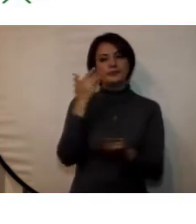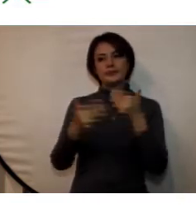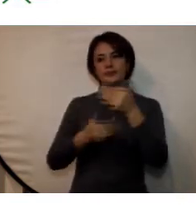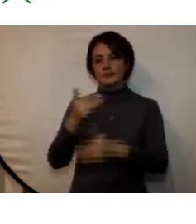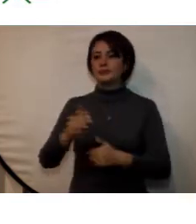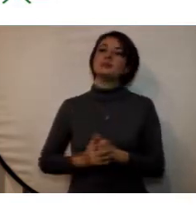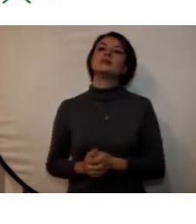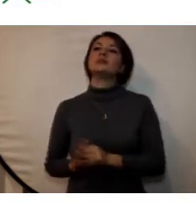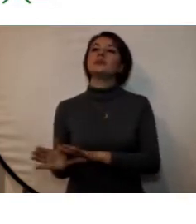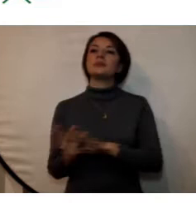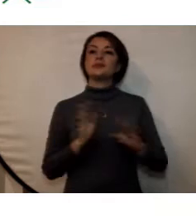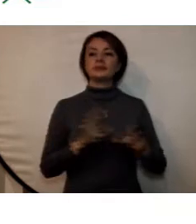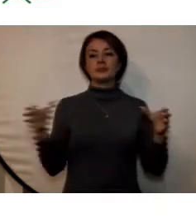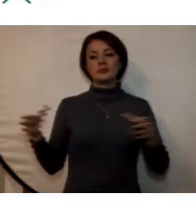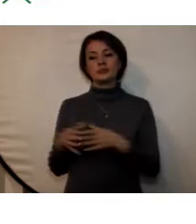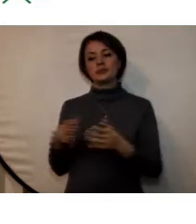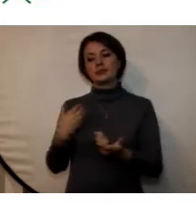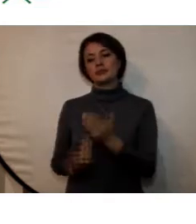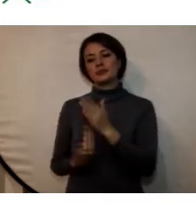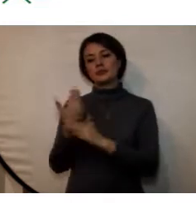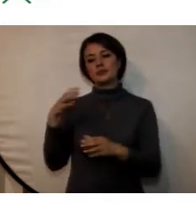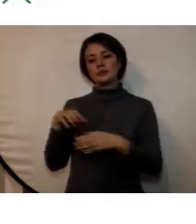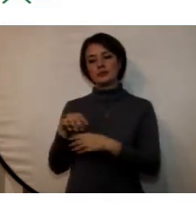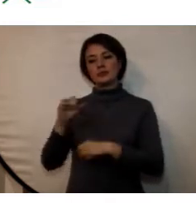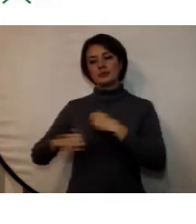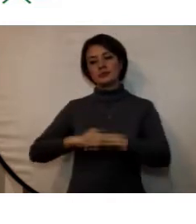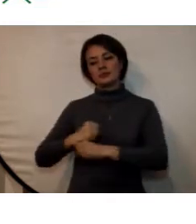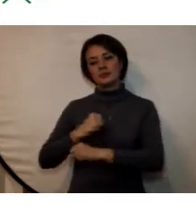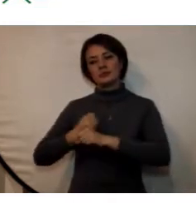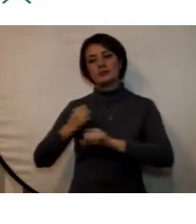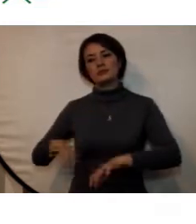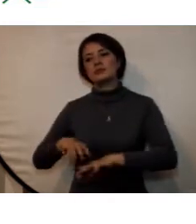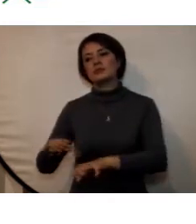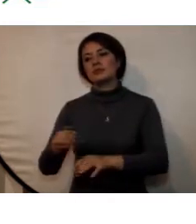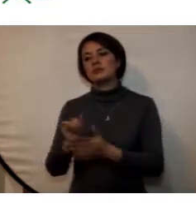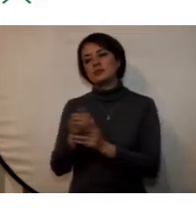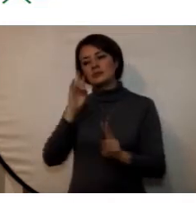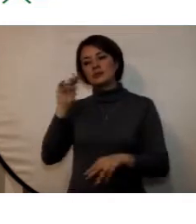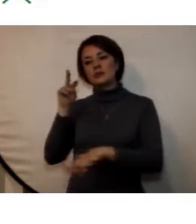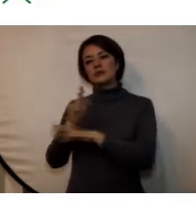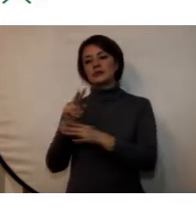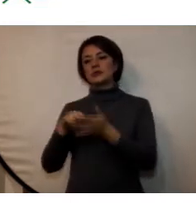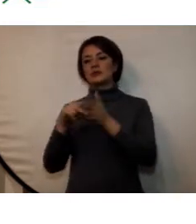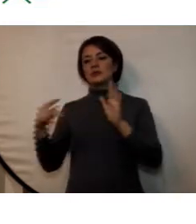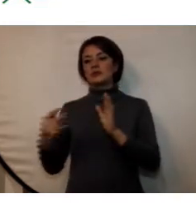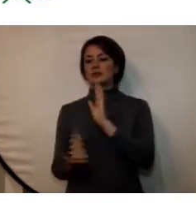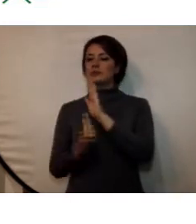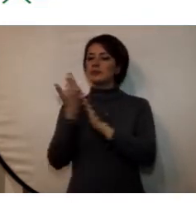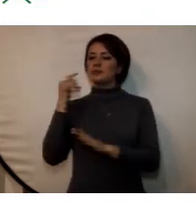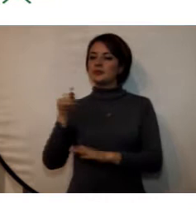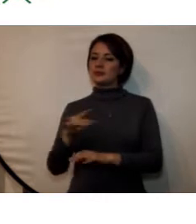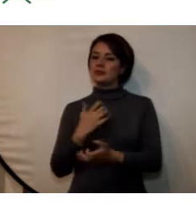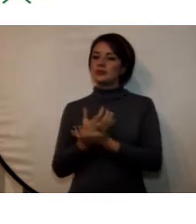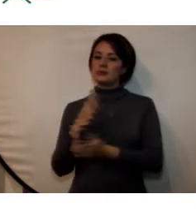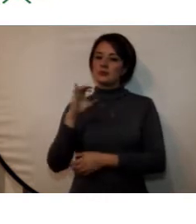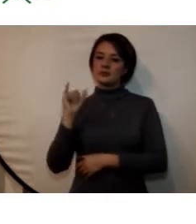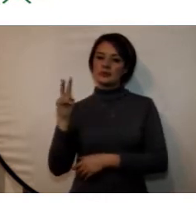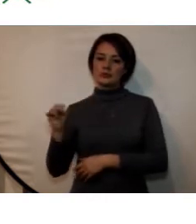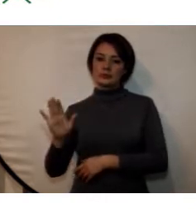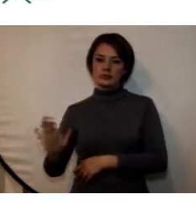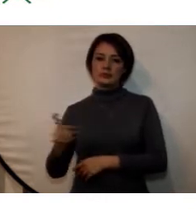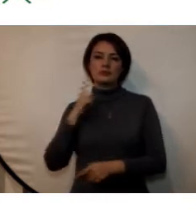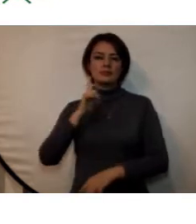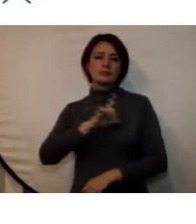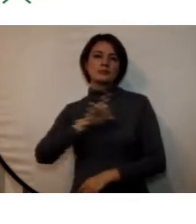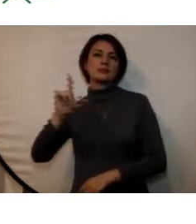el centro de innovación y emprendimiento neogranadino hace parte de la división de desarrollo tecnológico e innovación 100 y es